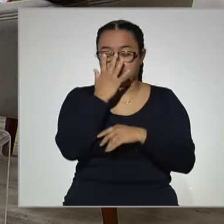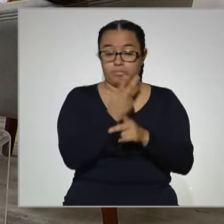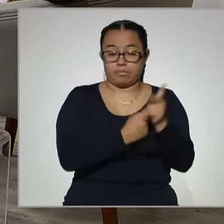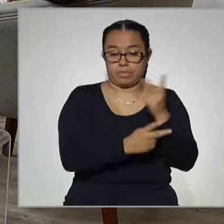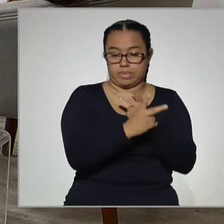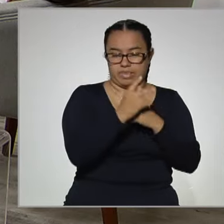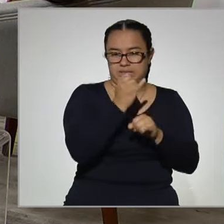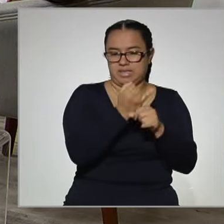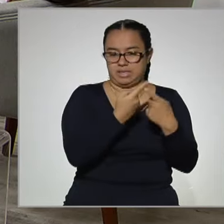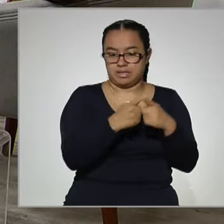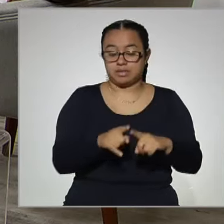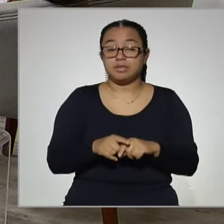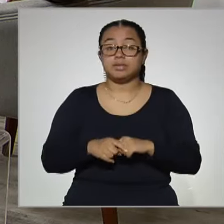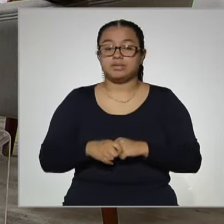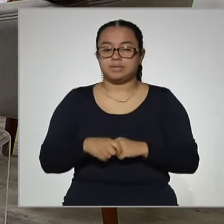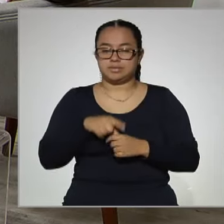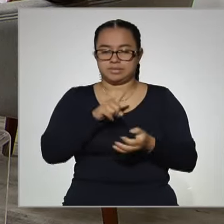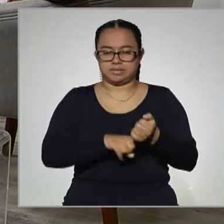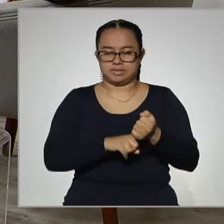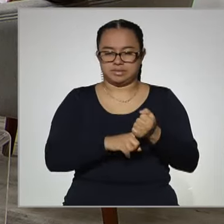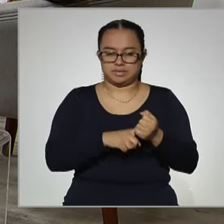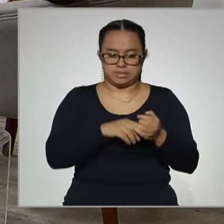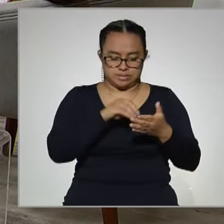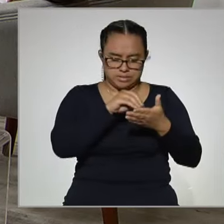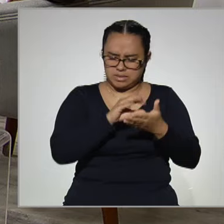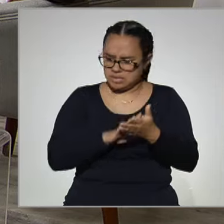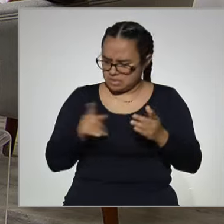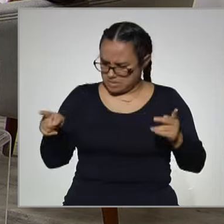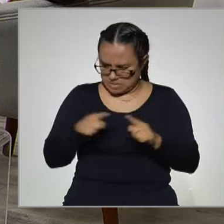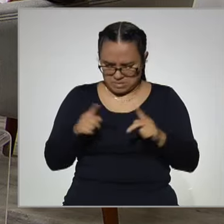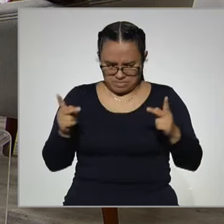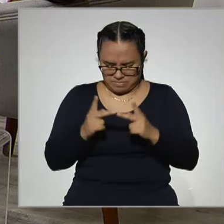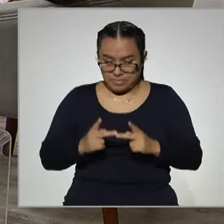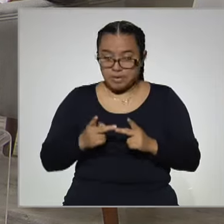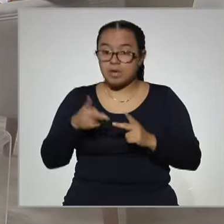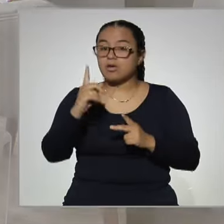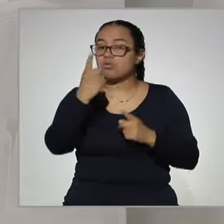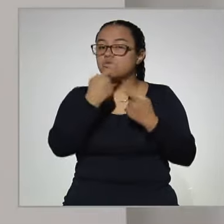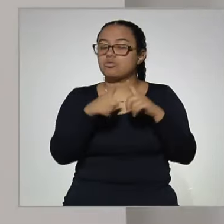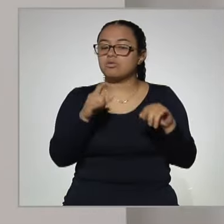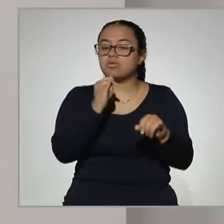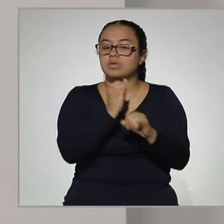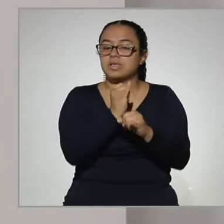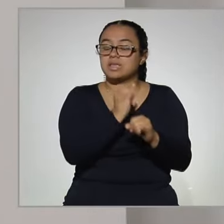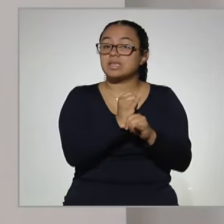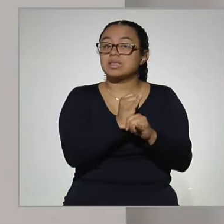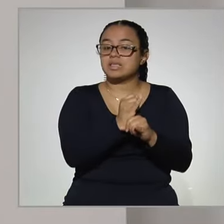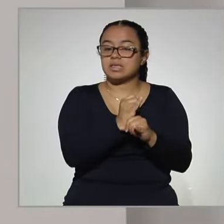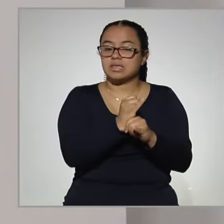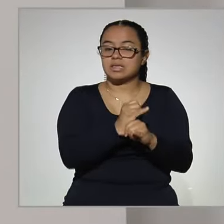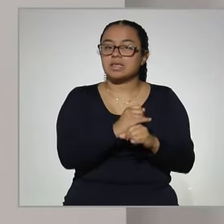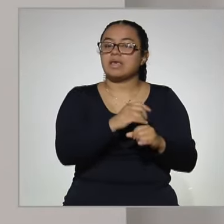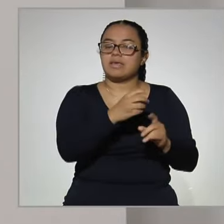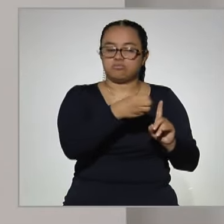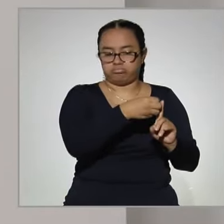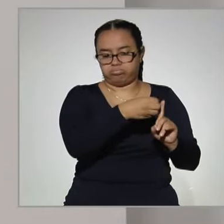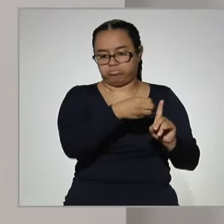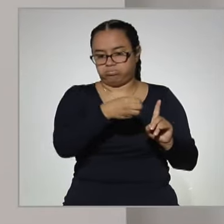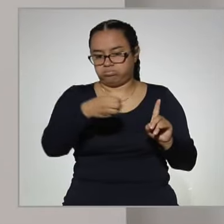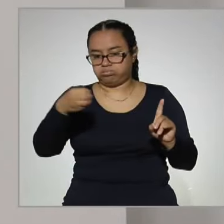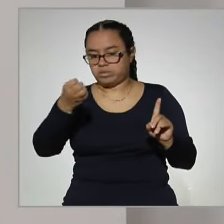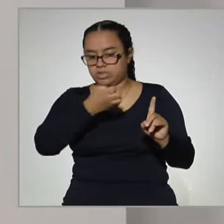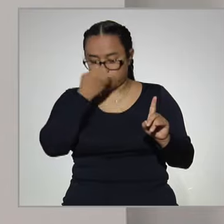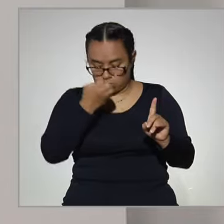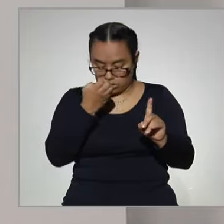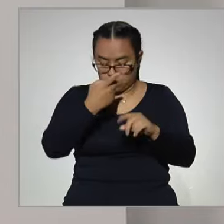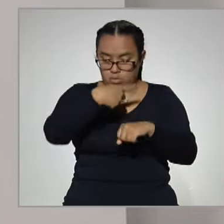aunque el plan de estudios del sistema modular es muy parecido, la diferencia con prepa línea es que sí es una secuencia escolarizada. decir,